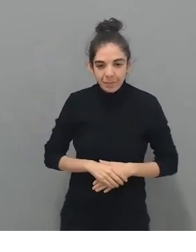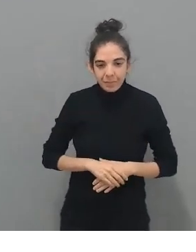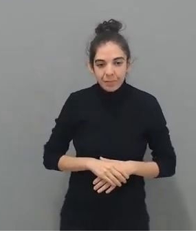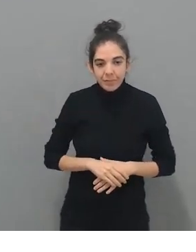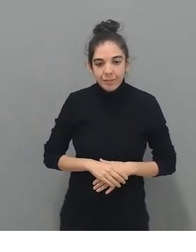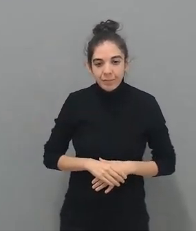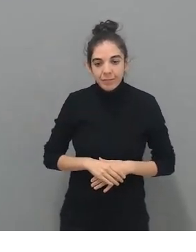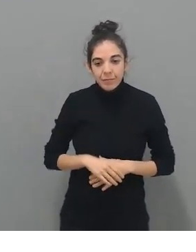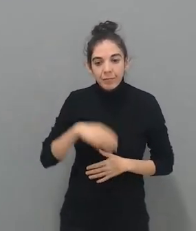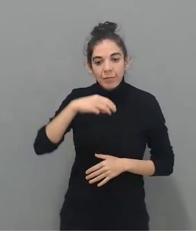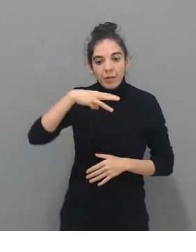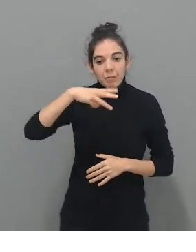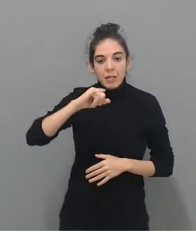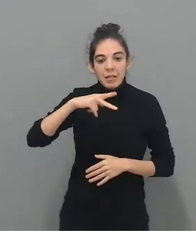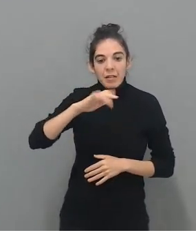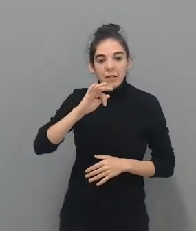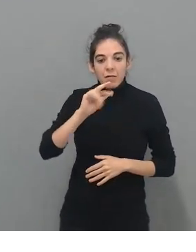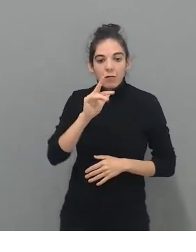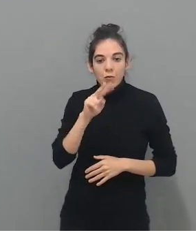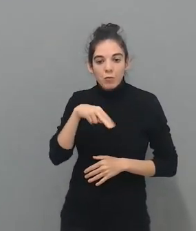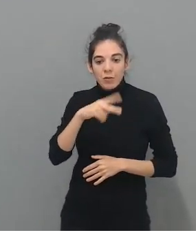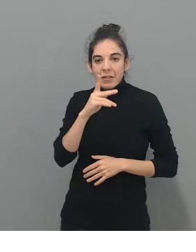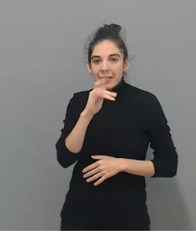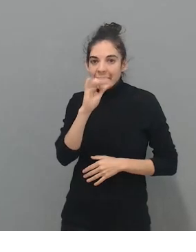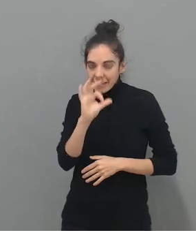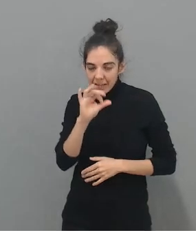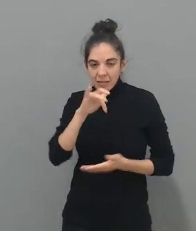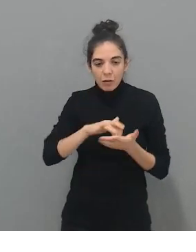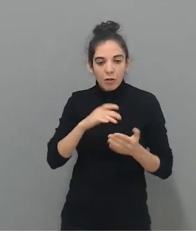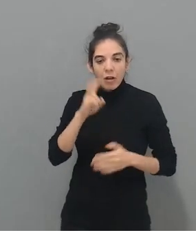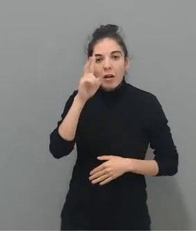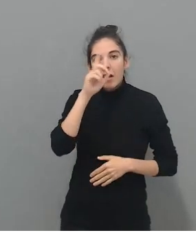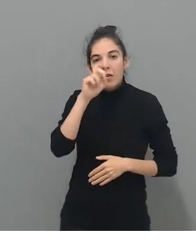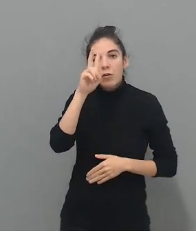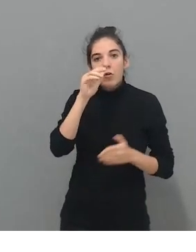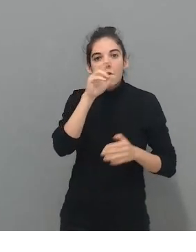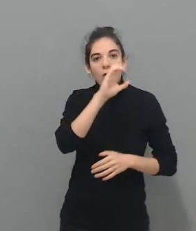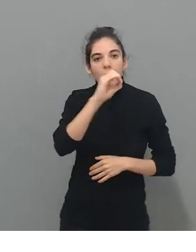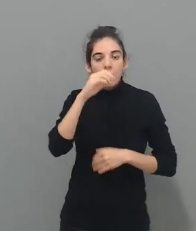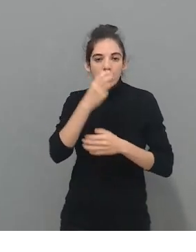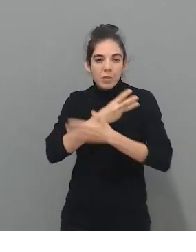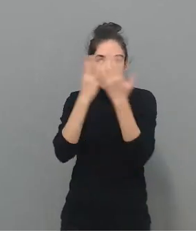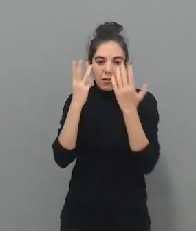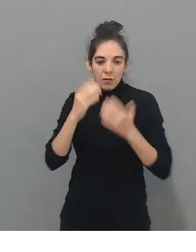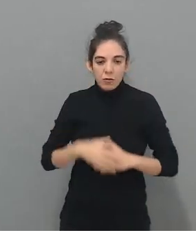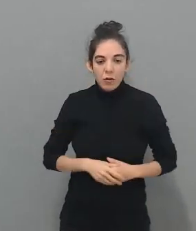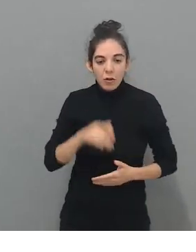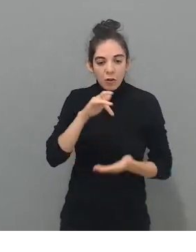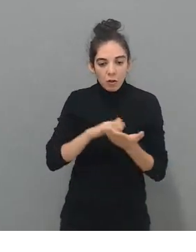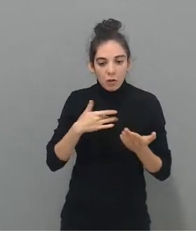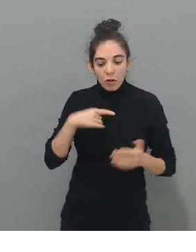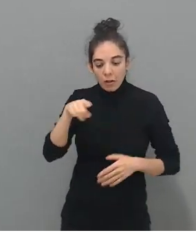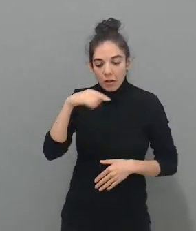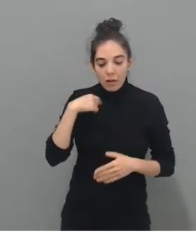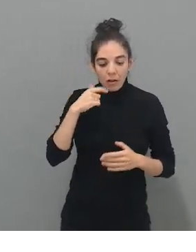MiniFankits nace en 2018. Yo vengo del mundo de la educación y de la integración social y empiezo a trabajar